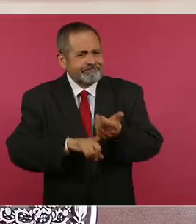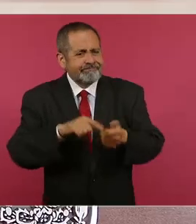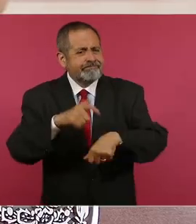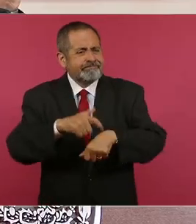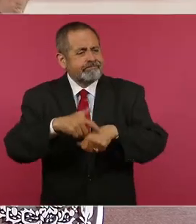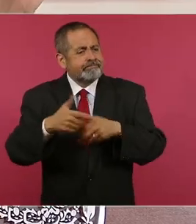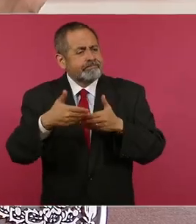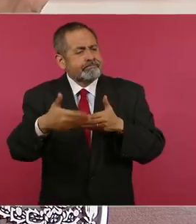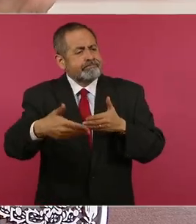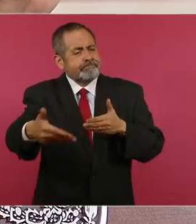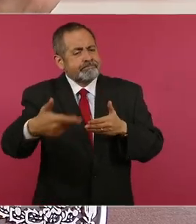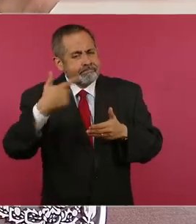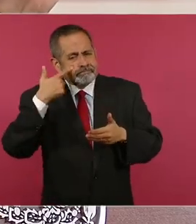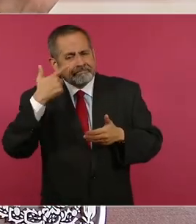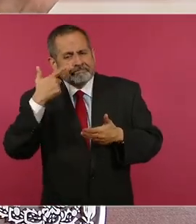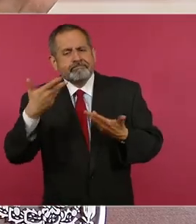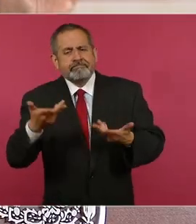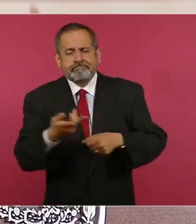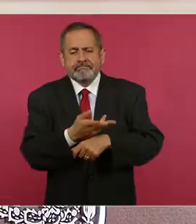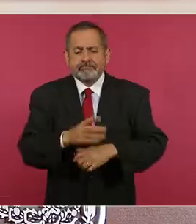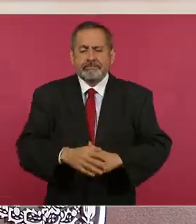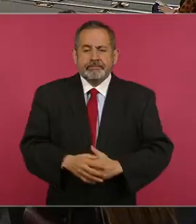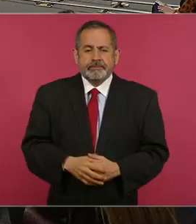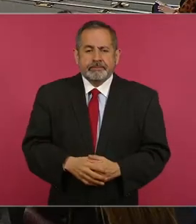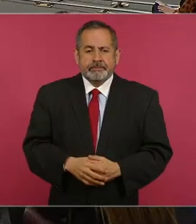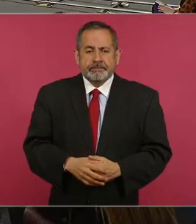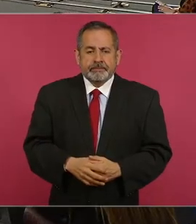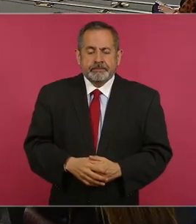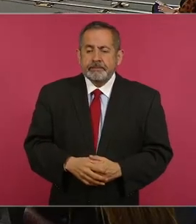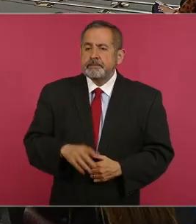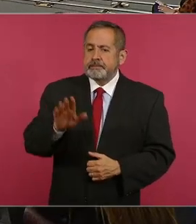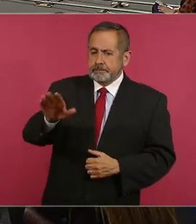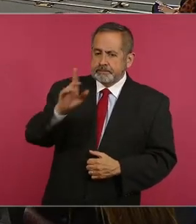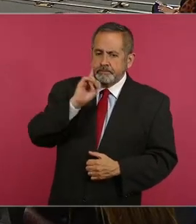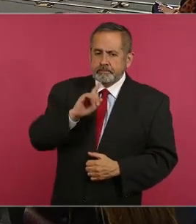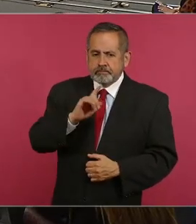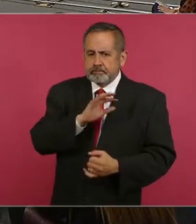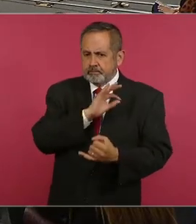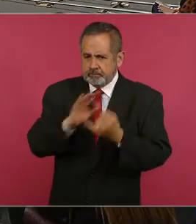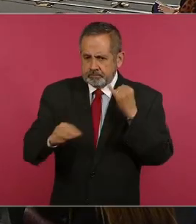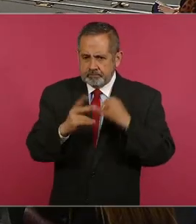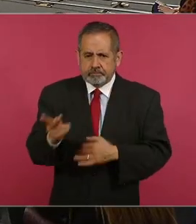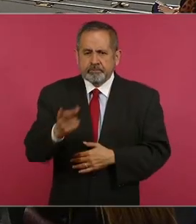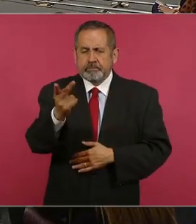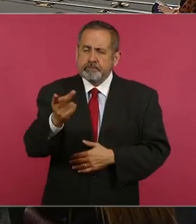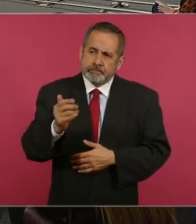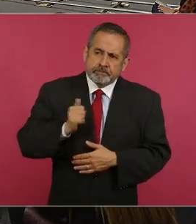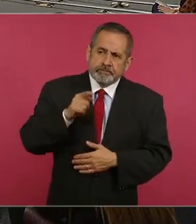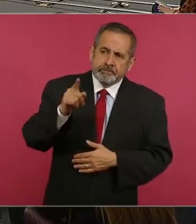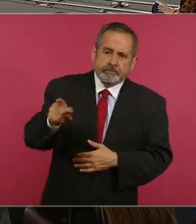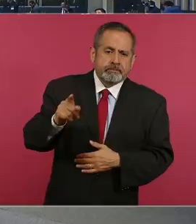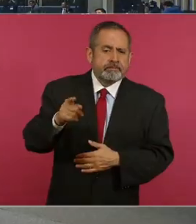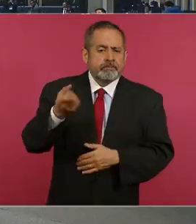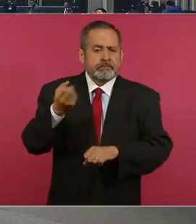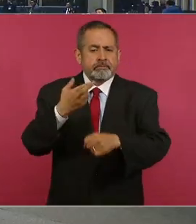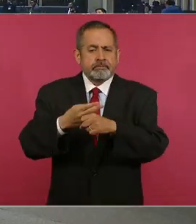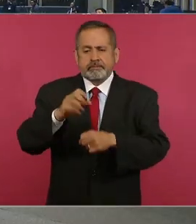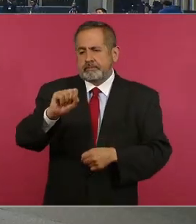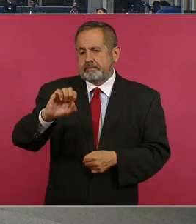Vamos a ver qué pasa. Presidente, por último, aprovechando que está aquí la secretaria de Gobernación, Luisa María Alcalde,